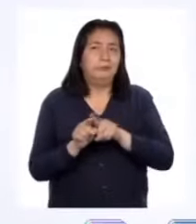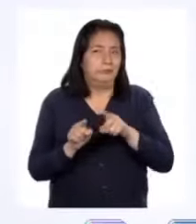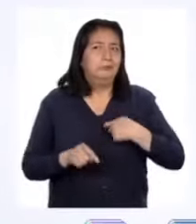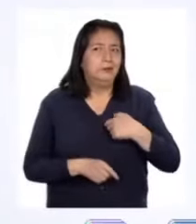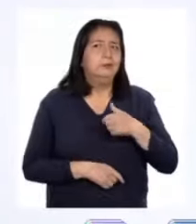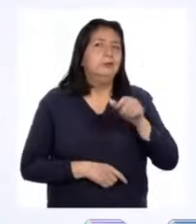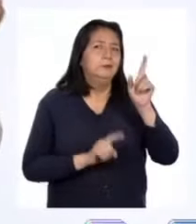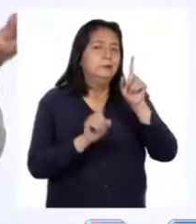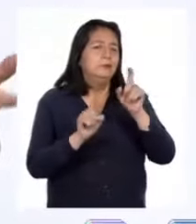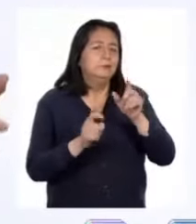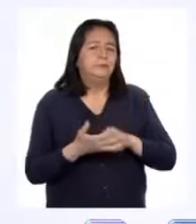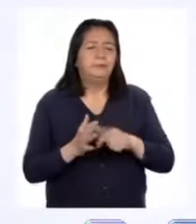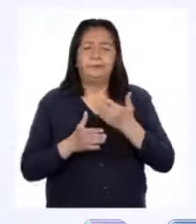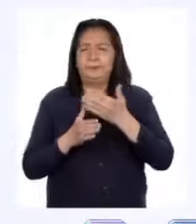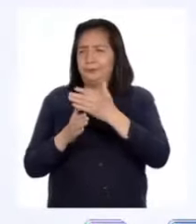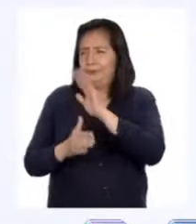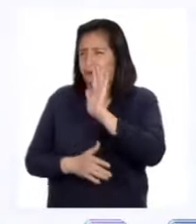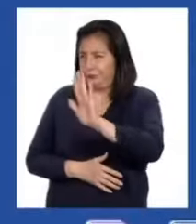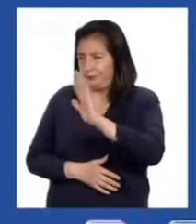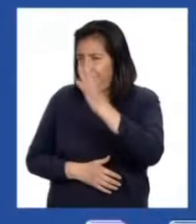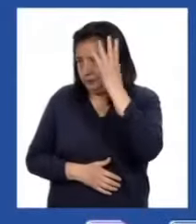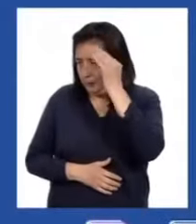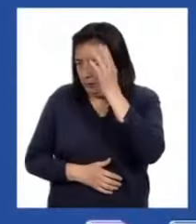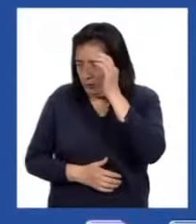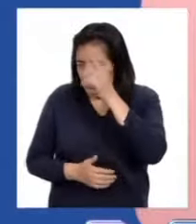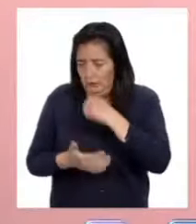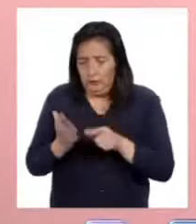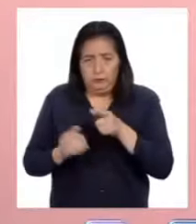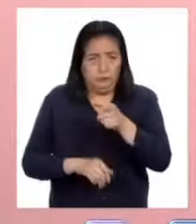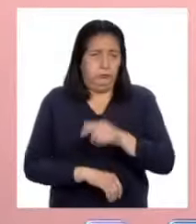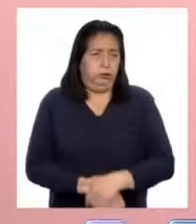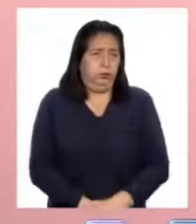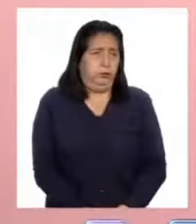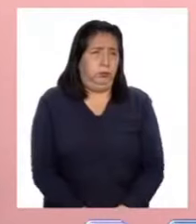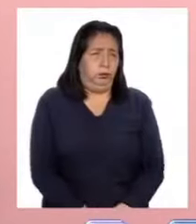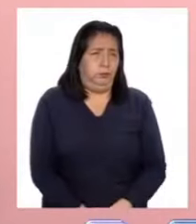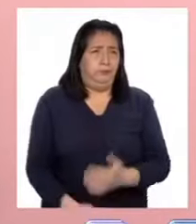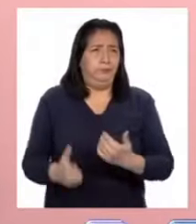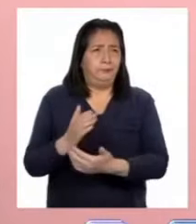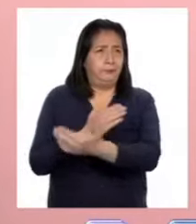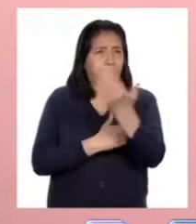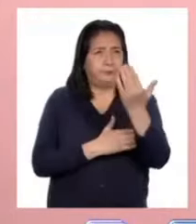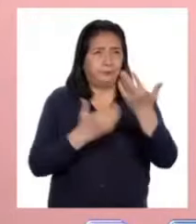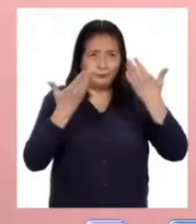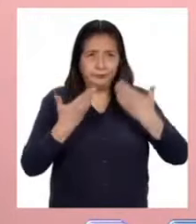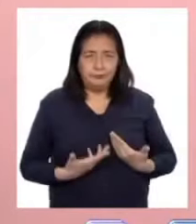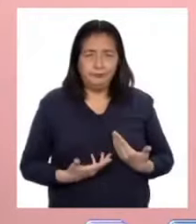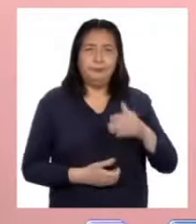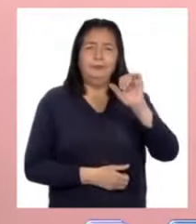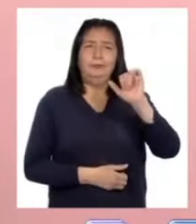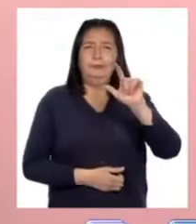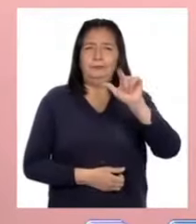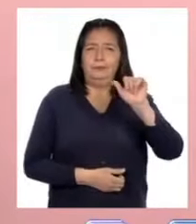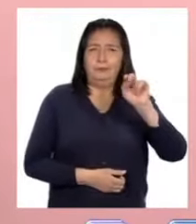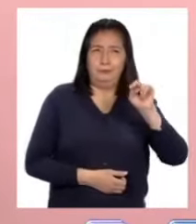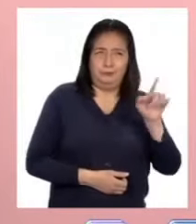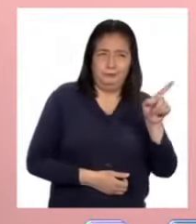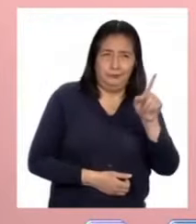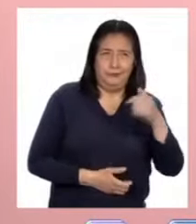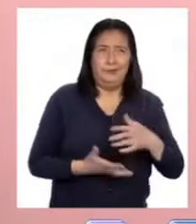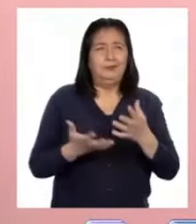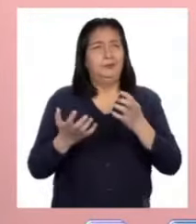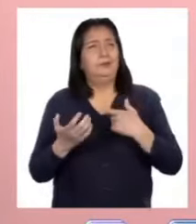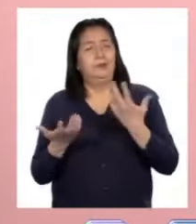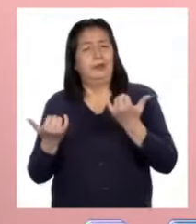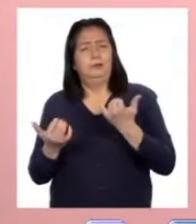preguntas y nos compartió su experiencia. Buenos días, mi nombre es Alanis Román y quería comentarles que ahora que